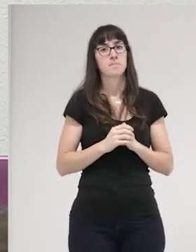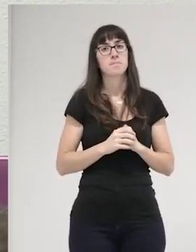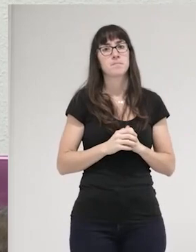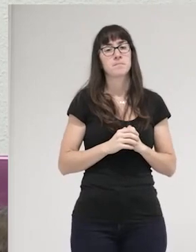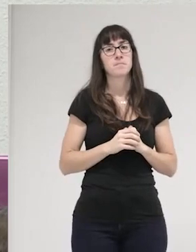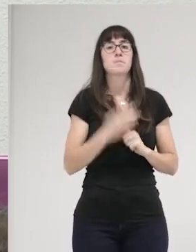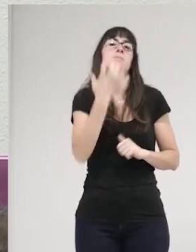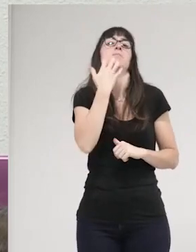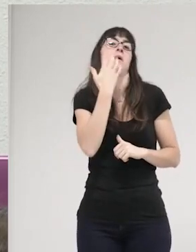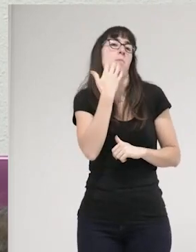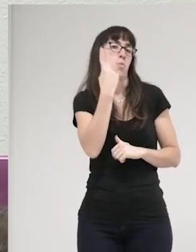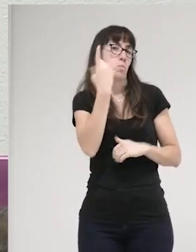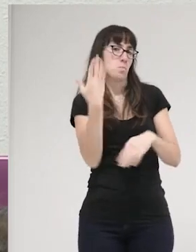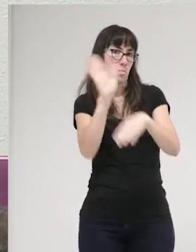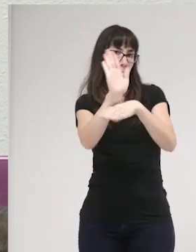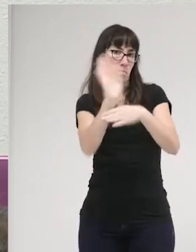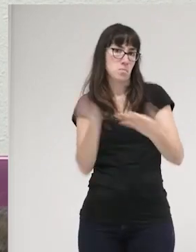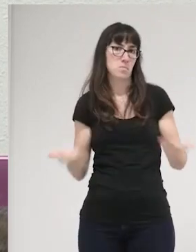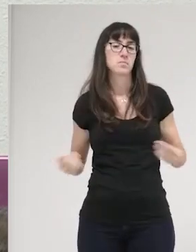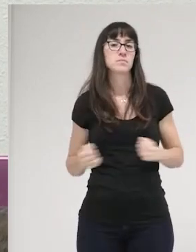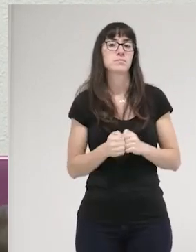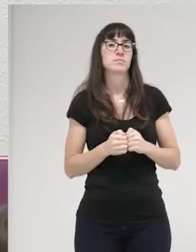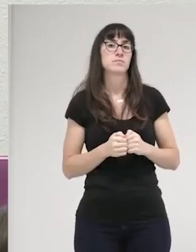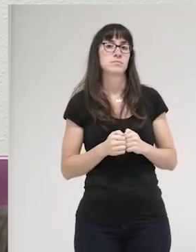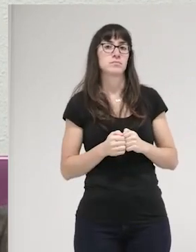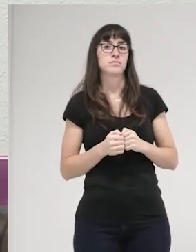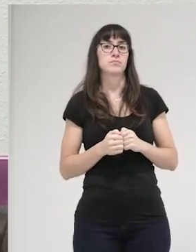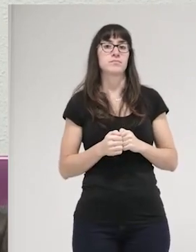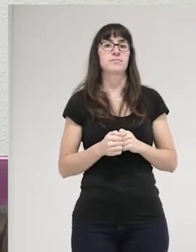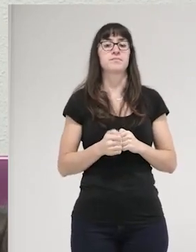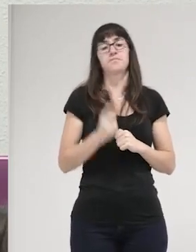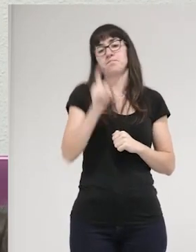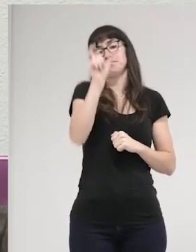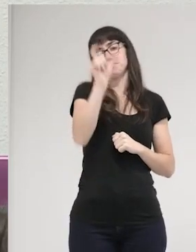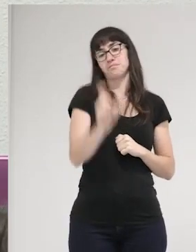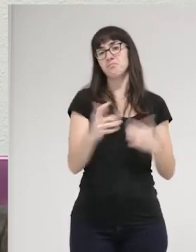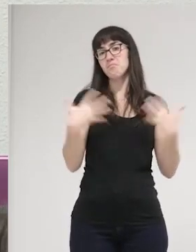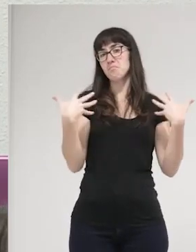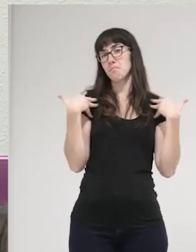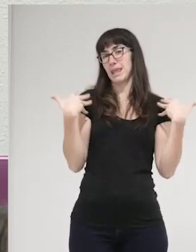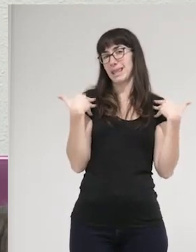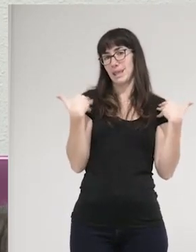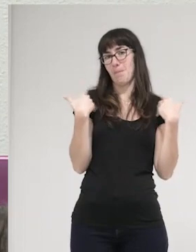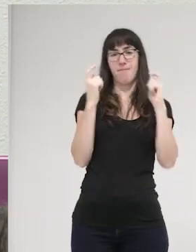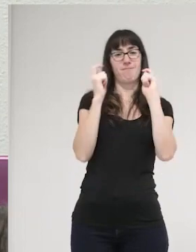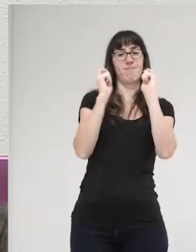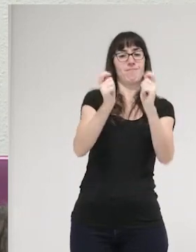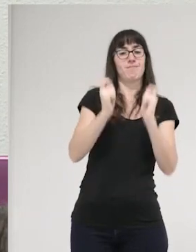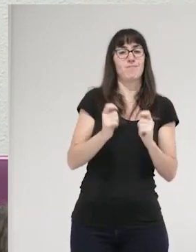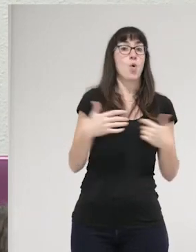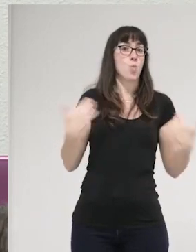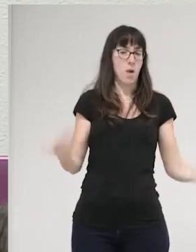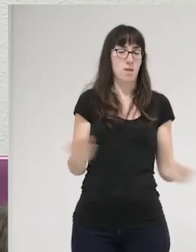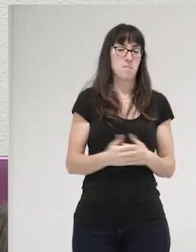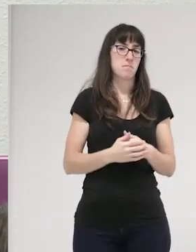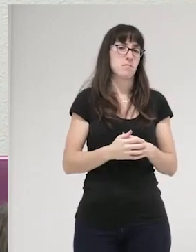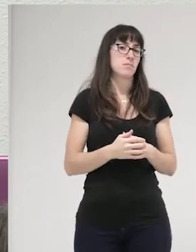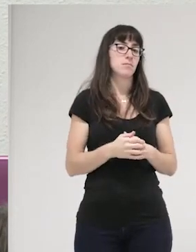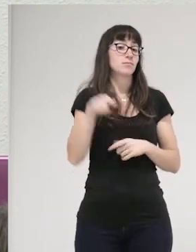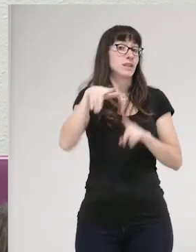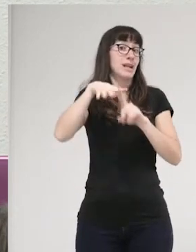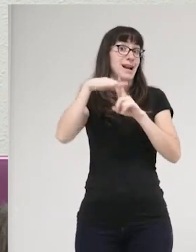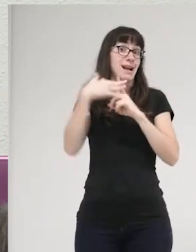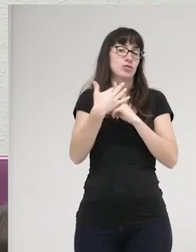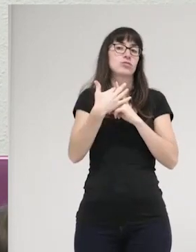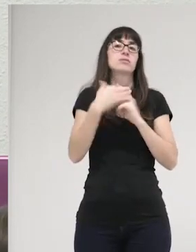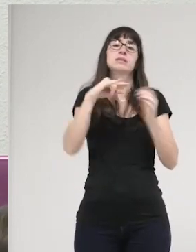os voy a poner un ejemplo de esta construcción de la víctima a través en este caso a través del